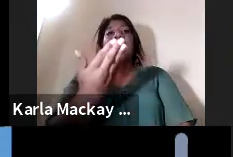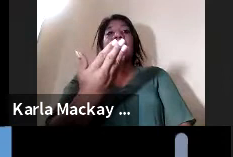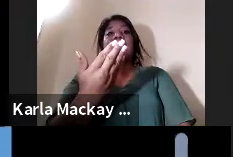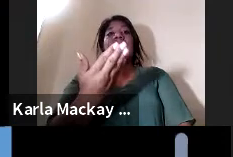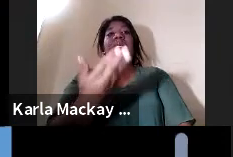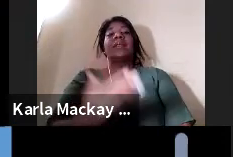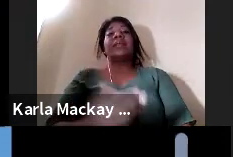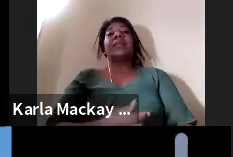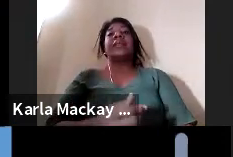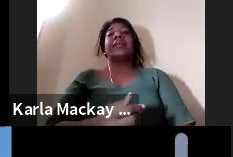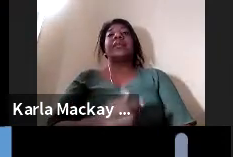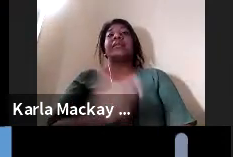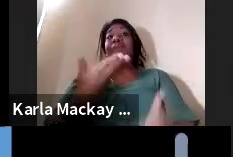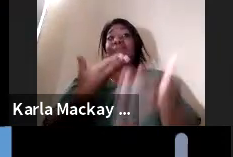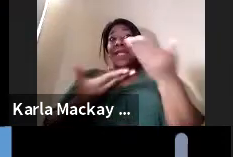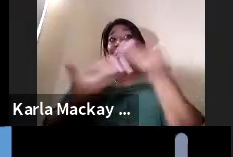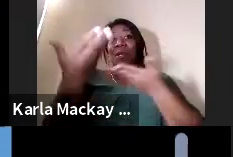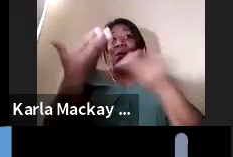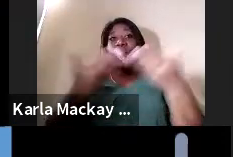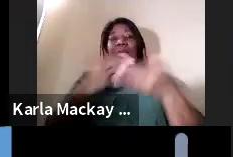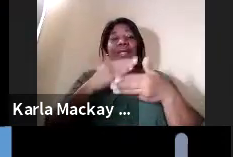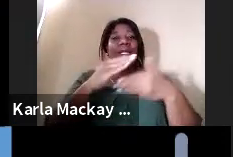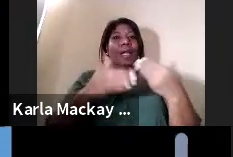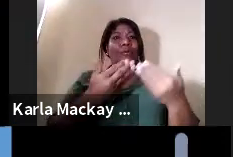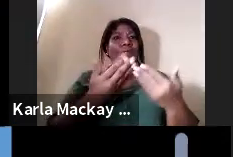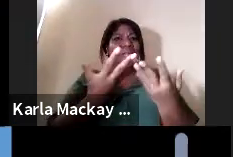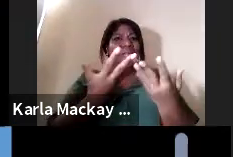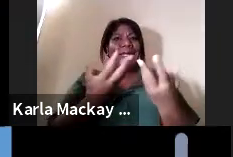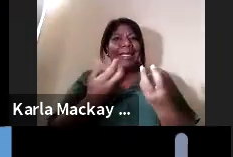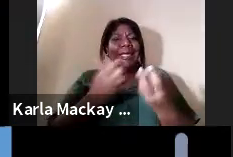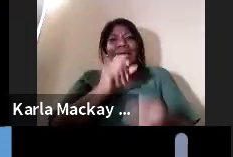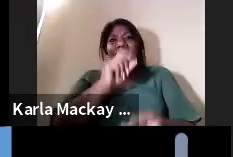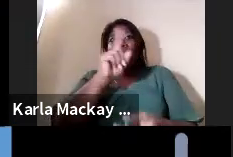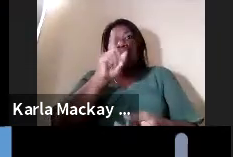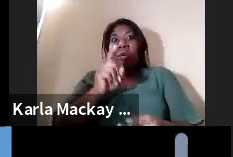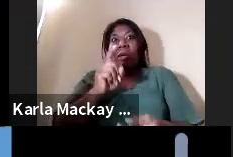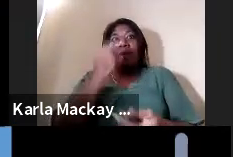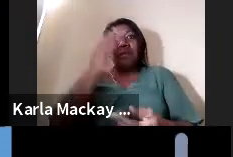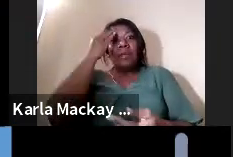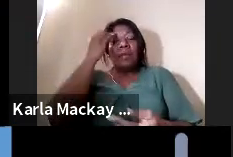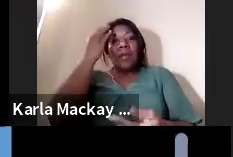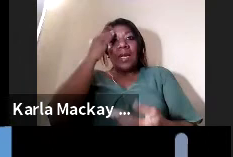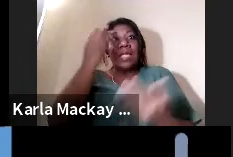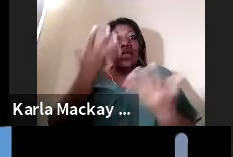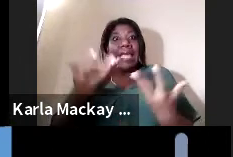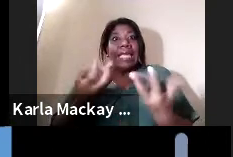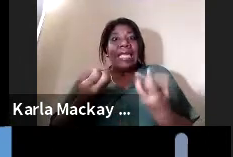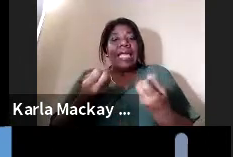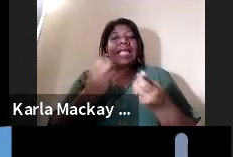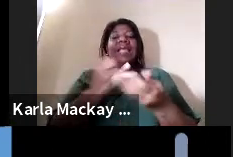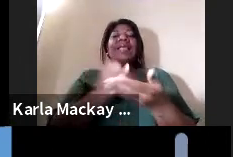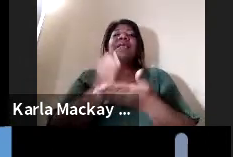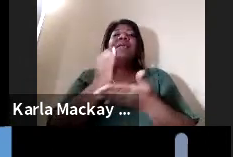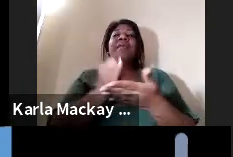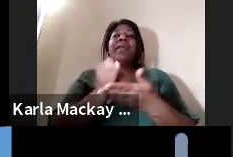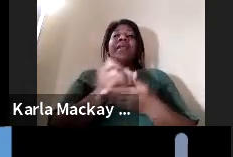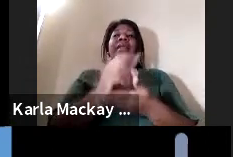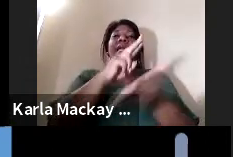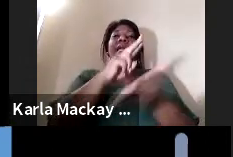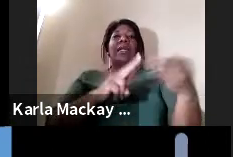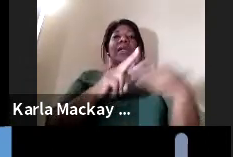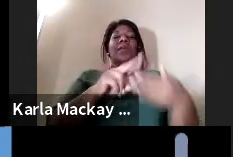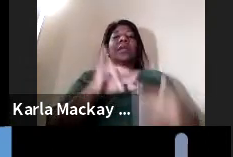compartir de que estamos abiertos a cualquier experiencia que se quiera desarrollar desde ISAI Universidad para todo